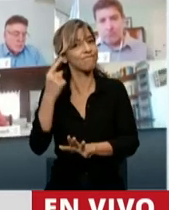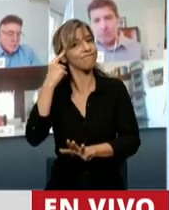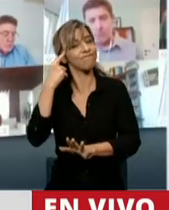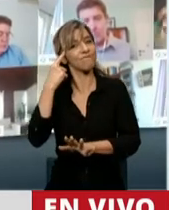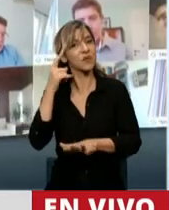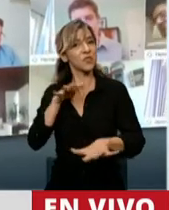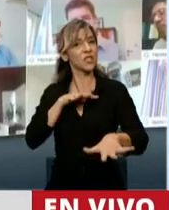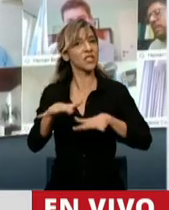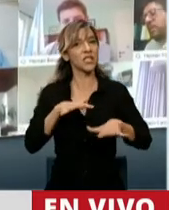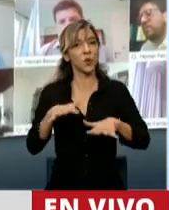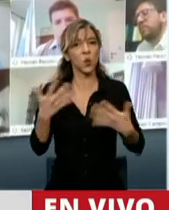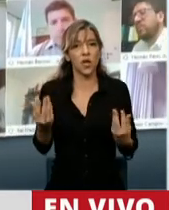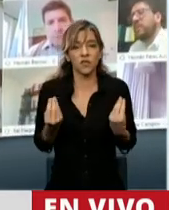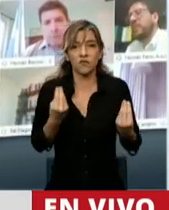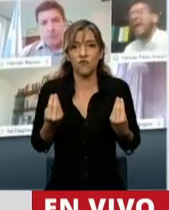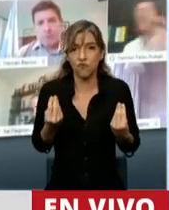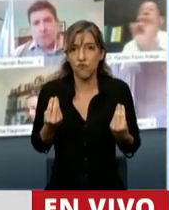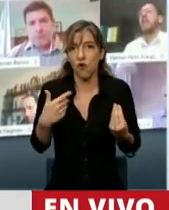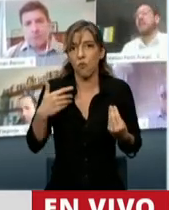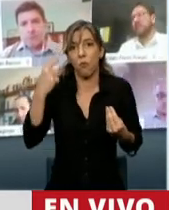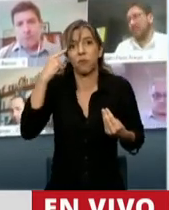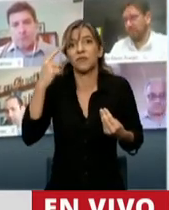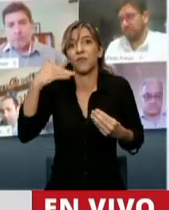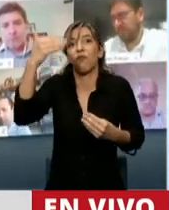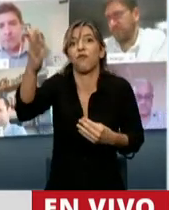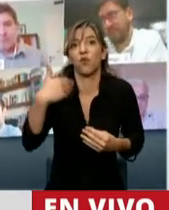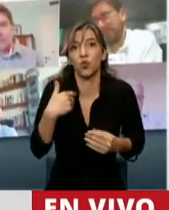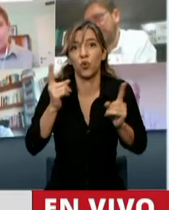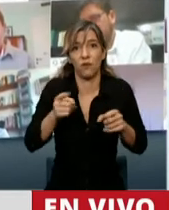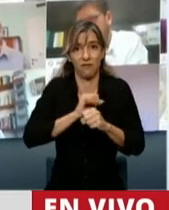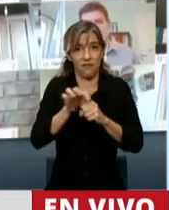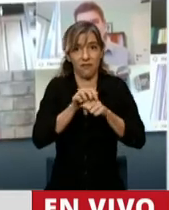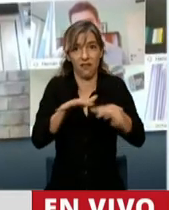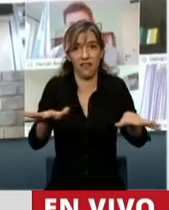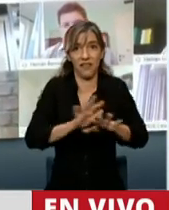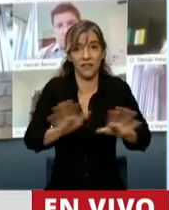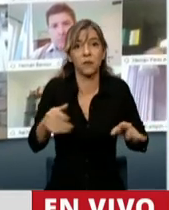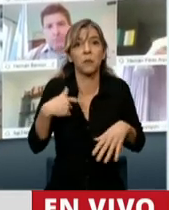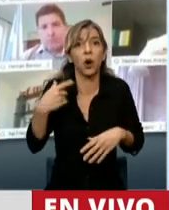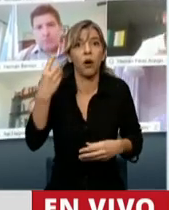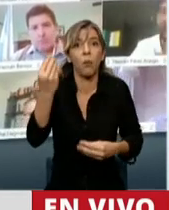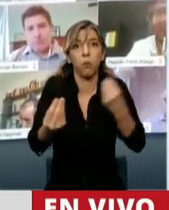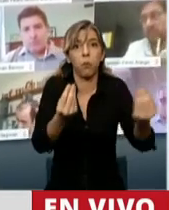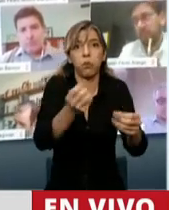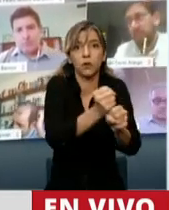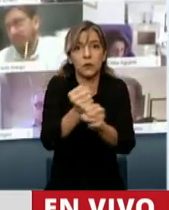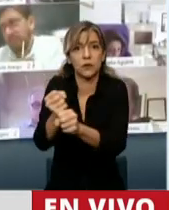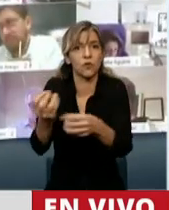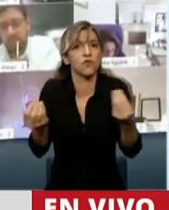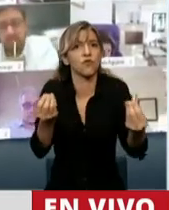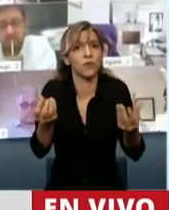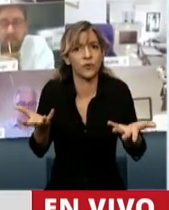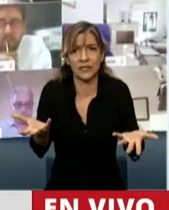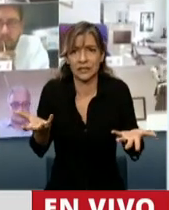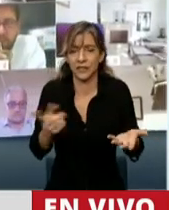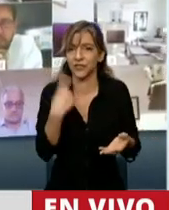y entender que la formación y recuperación del empleo post pandemia será producto de esa mirada, de esa atención. No tenemos margen para la duda ni